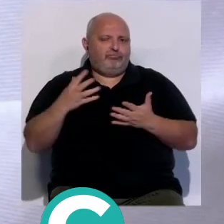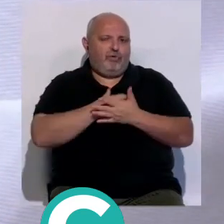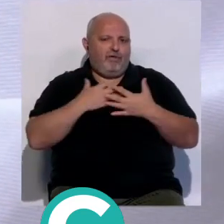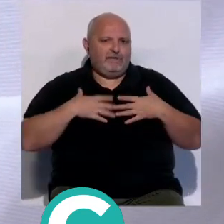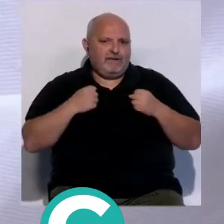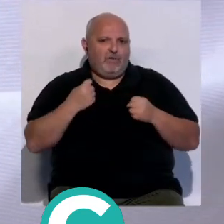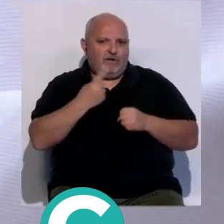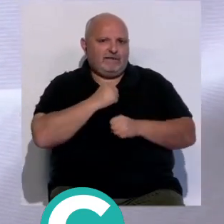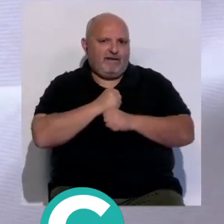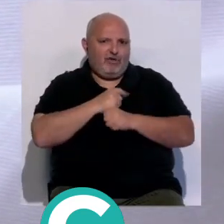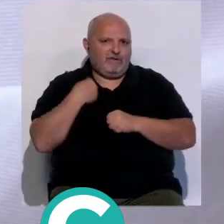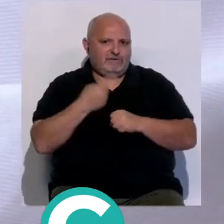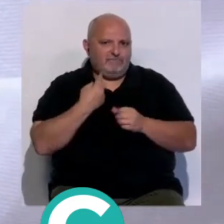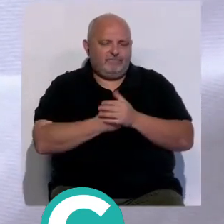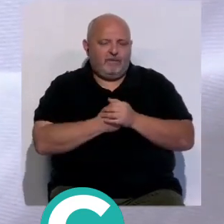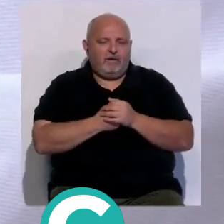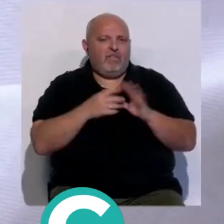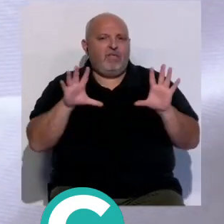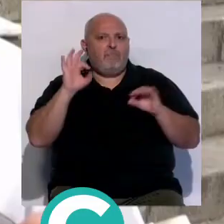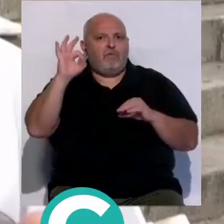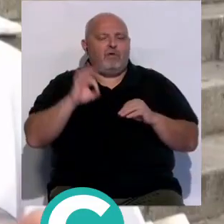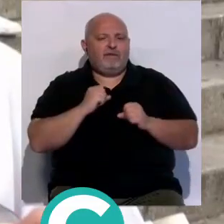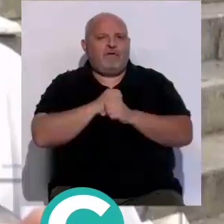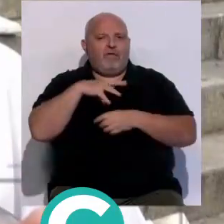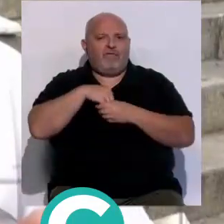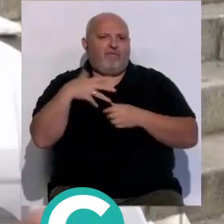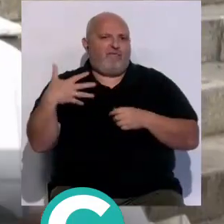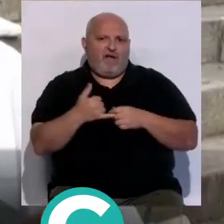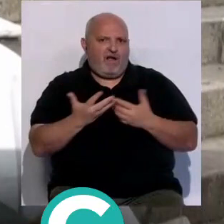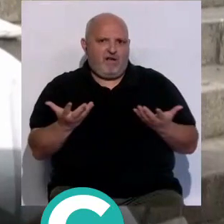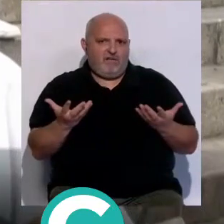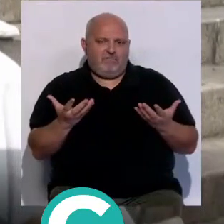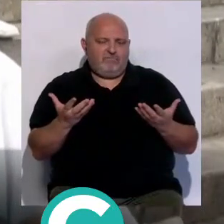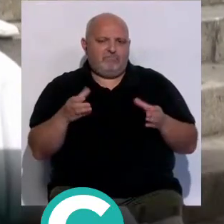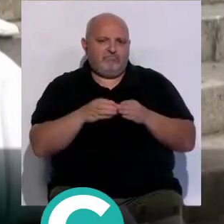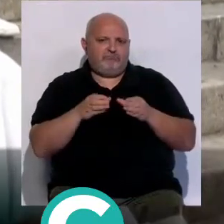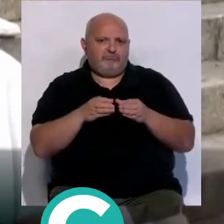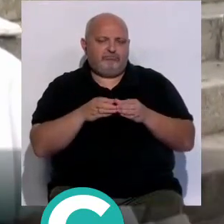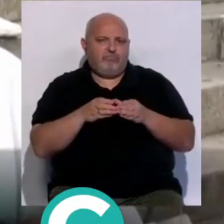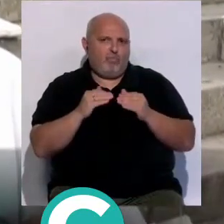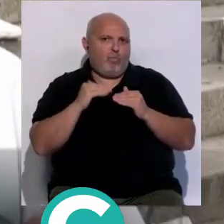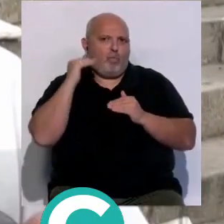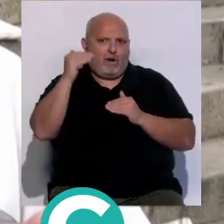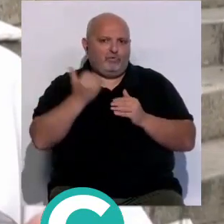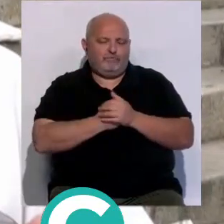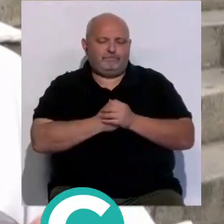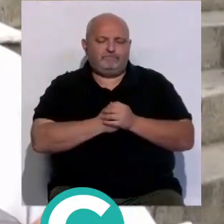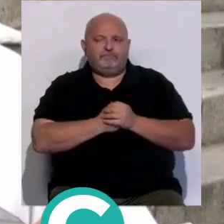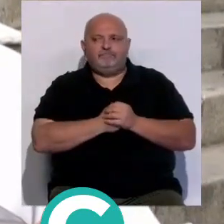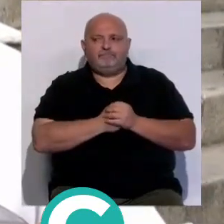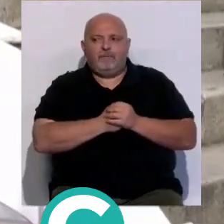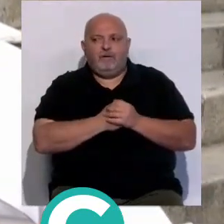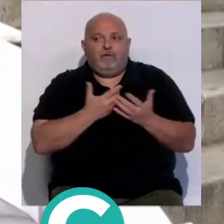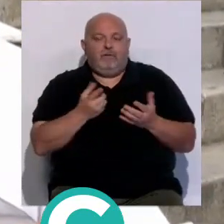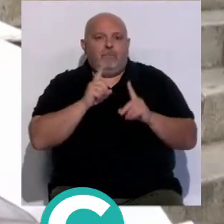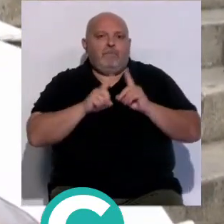y estas profesionales Tenemos casi un 10% de plantilla de baja es un porcentaje muy alto y